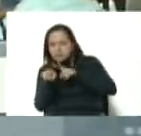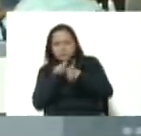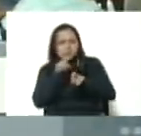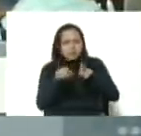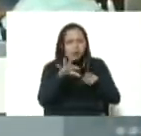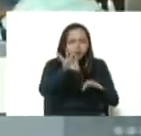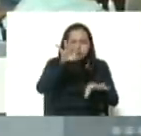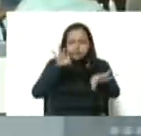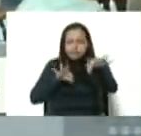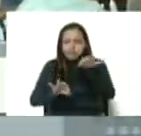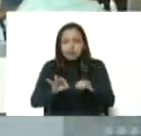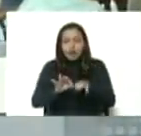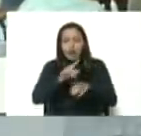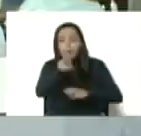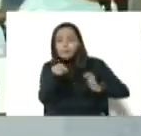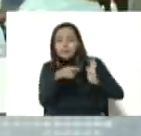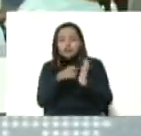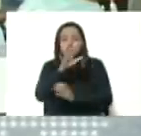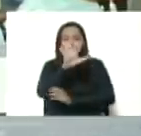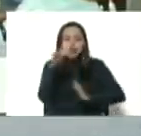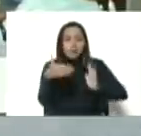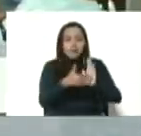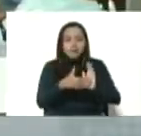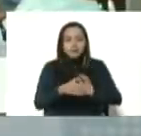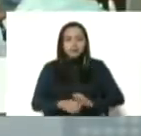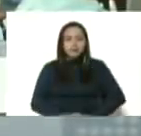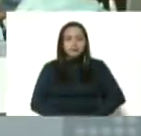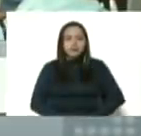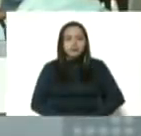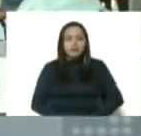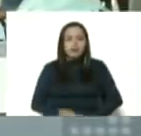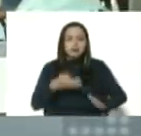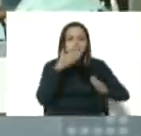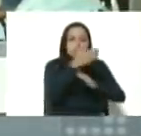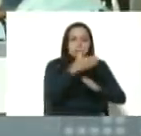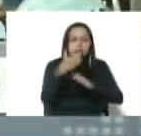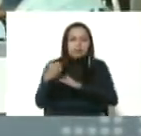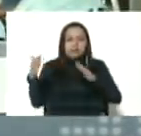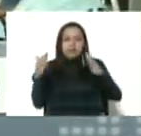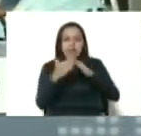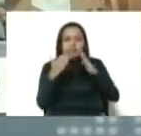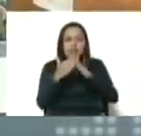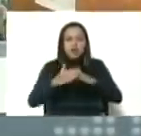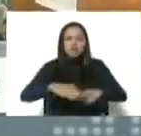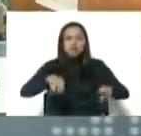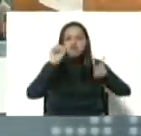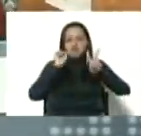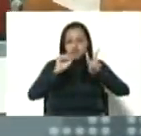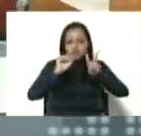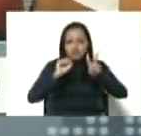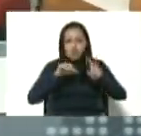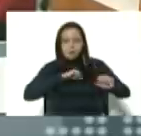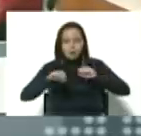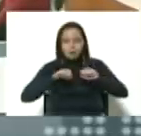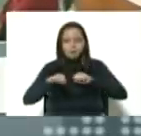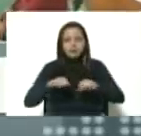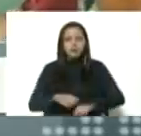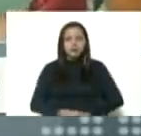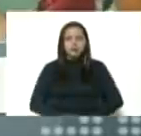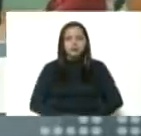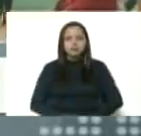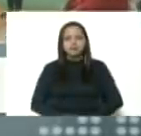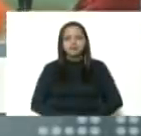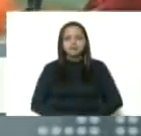casos especiales. Que ustedes han levantado casa por casa. ¿Verdad? Y aquí